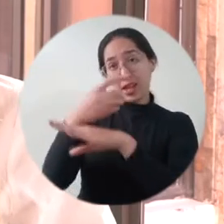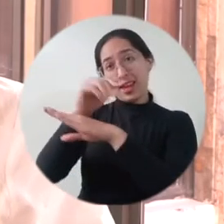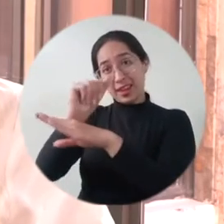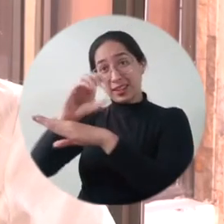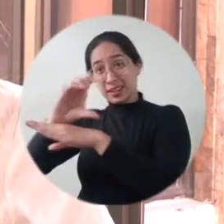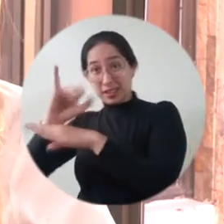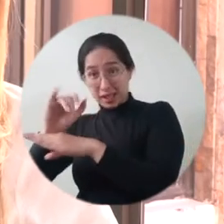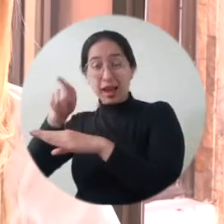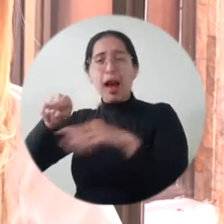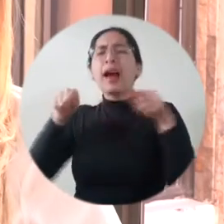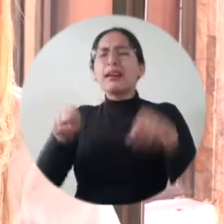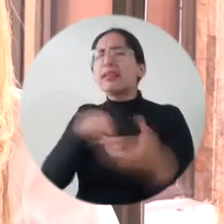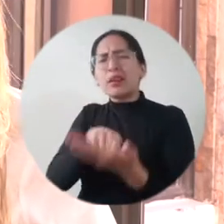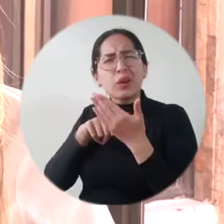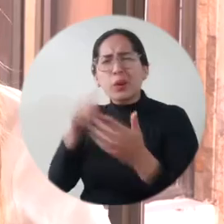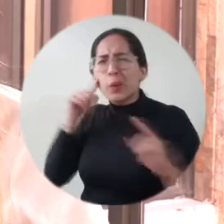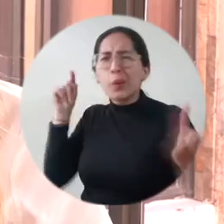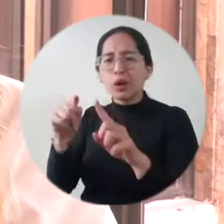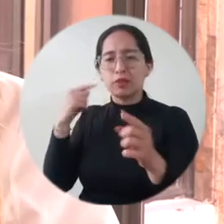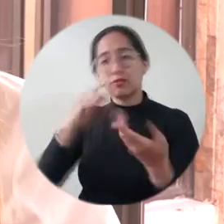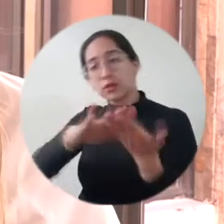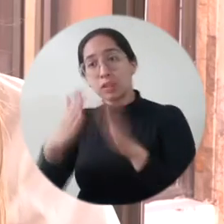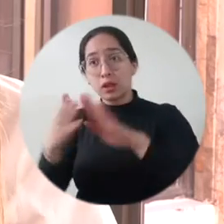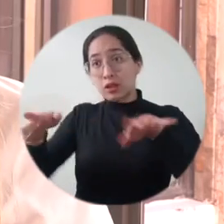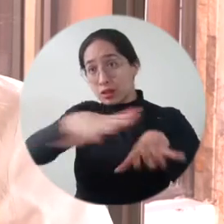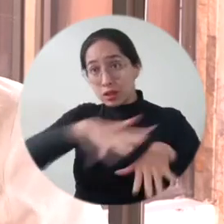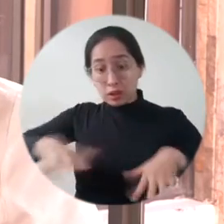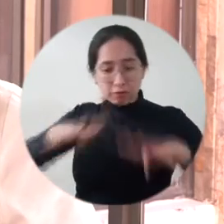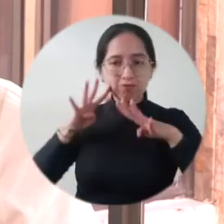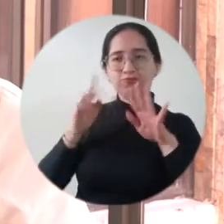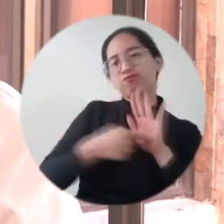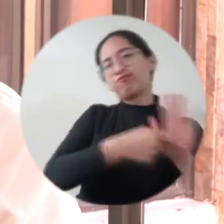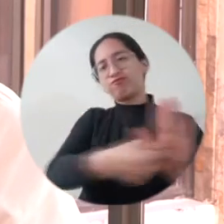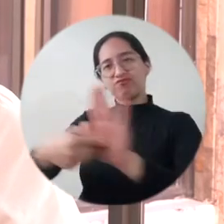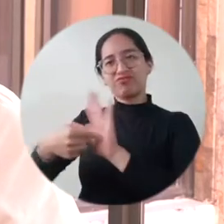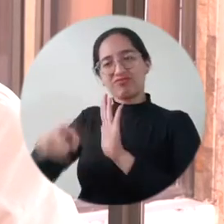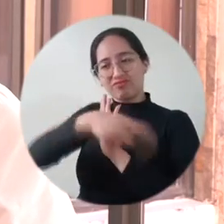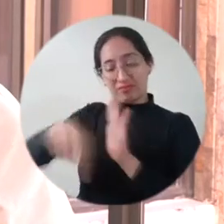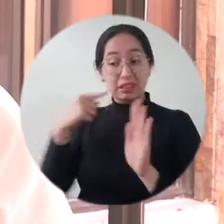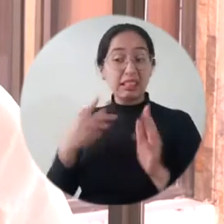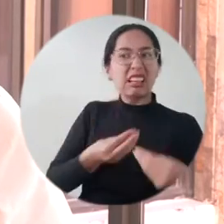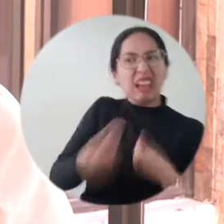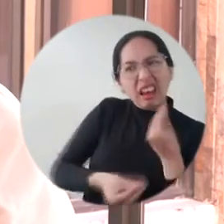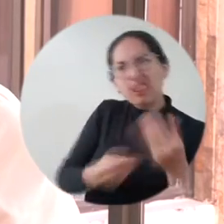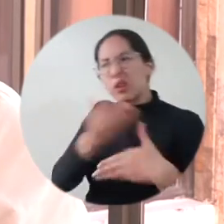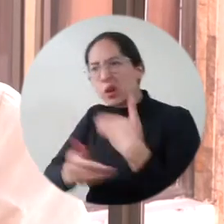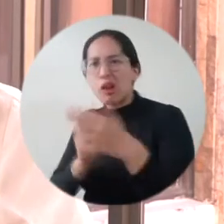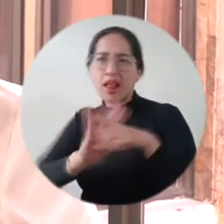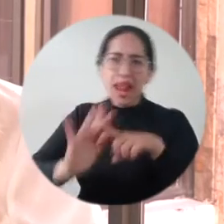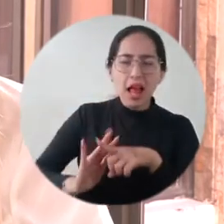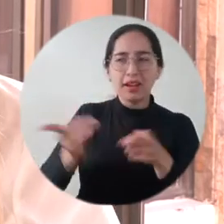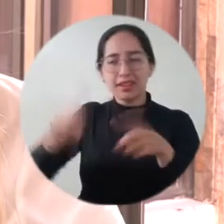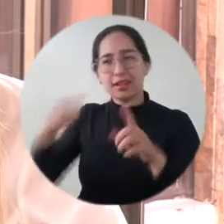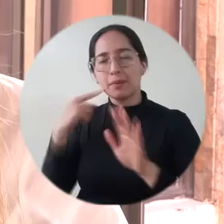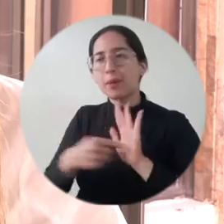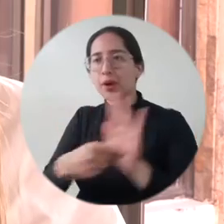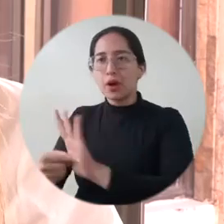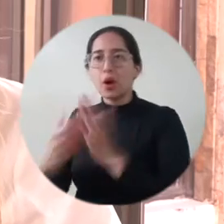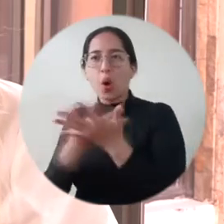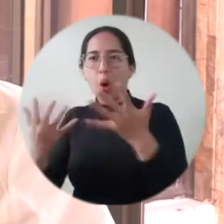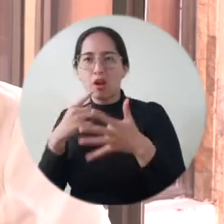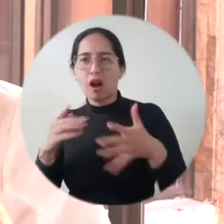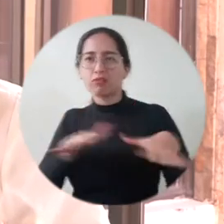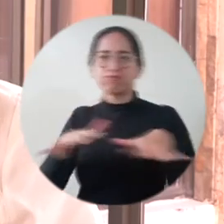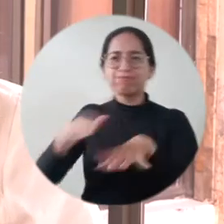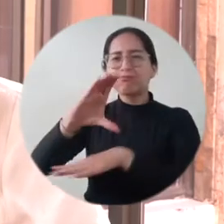el Instituto Geográfico Agustín Codazzi queremos mostrarle a la comunidad lo que estamos haciendo y queremos preparar también a nuestros